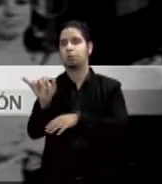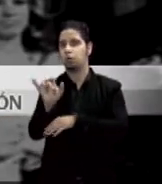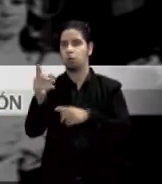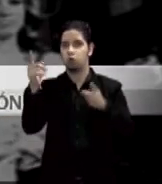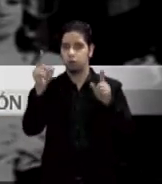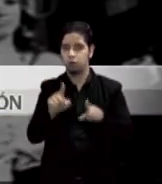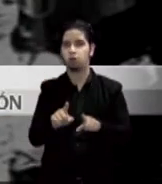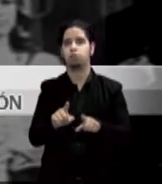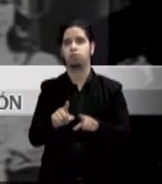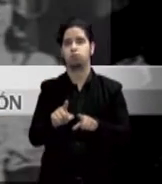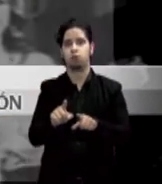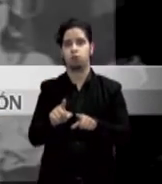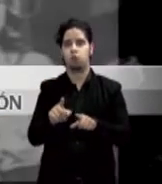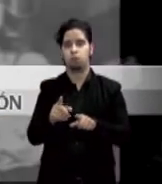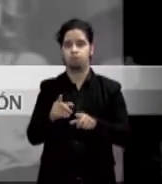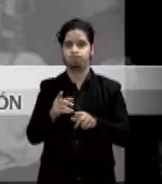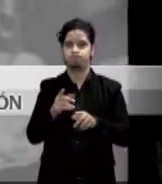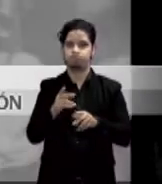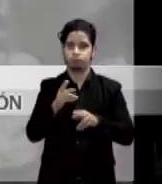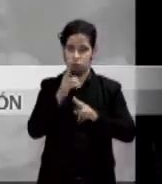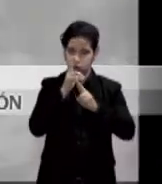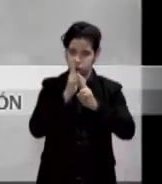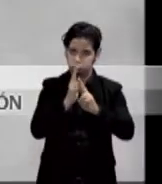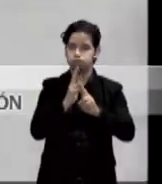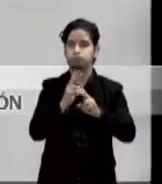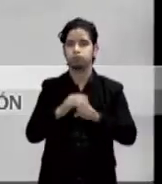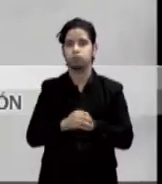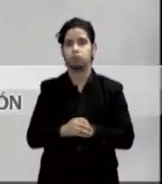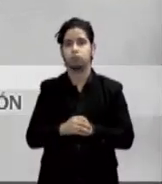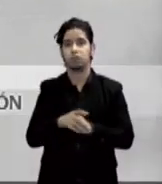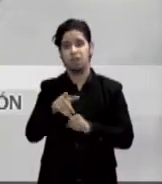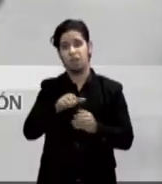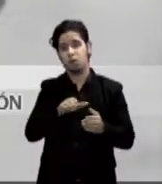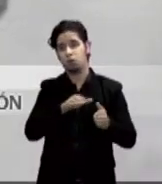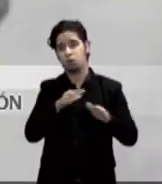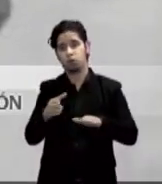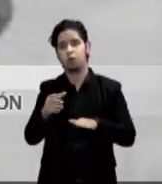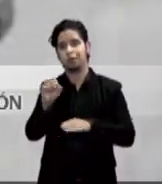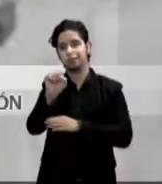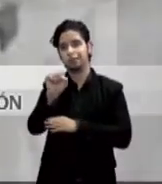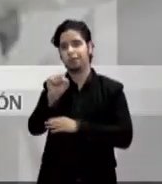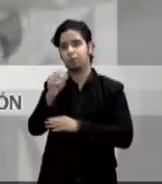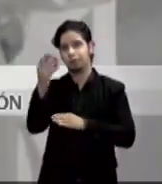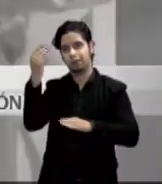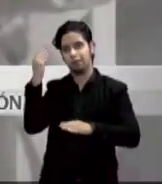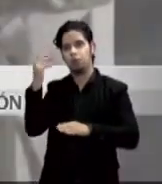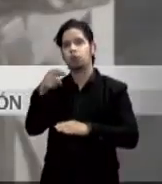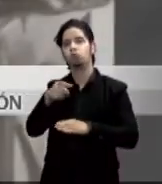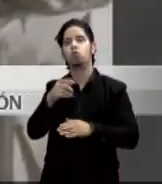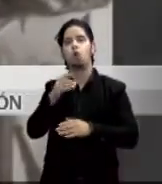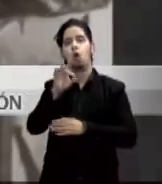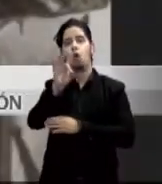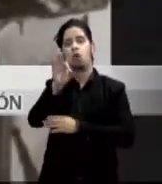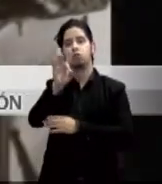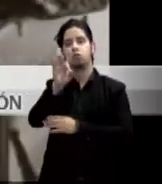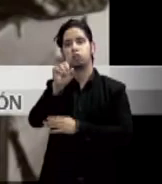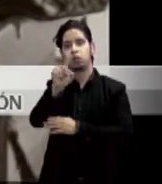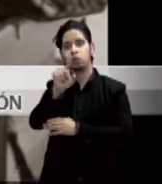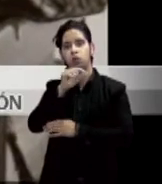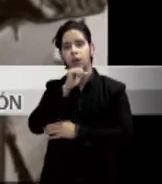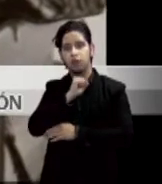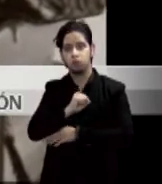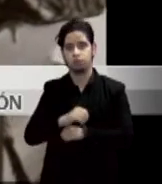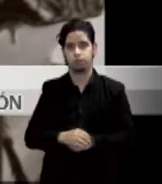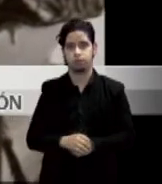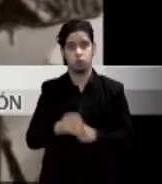al primer actor puertorriqueño que falleció el pasado sábado a sus 81 años se hace en el ateneo puertorriqueño